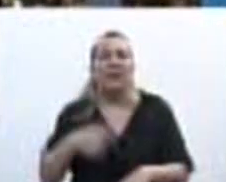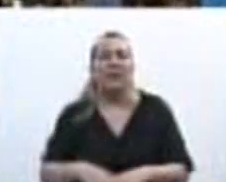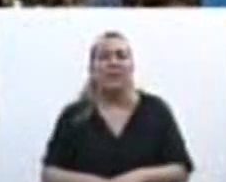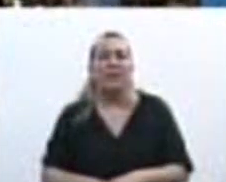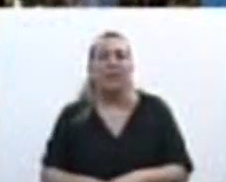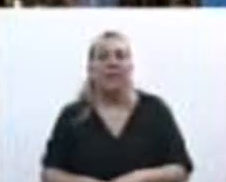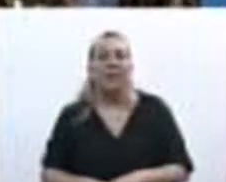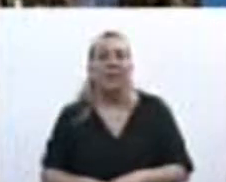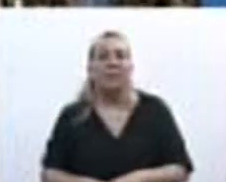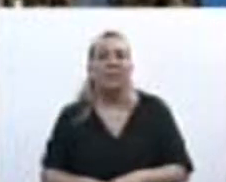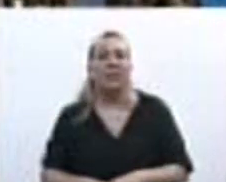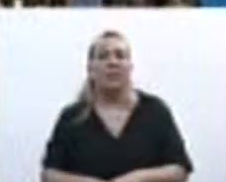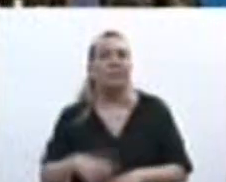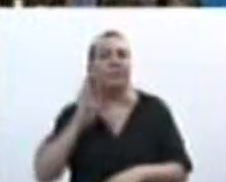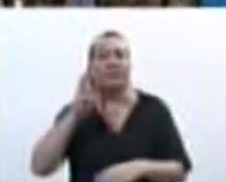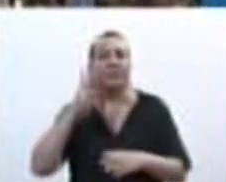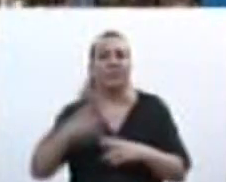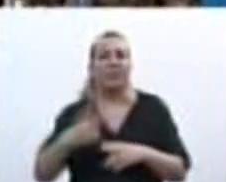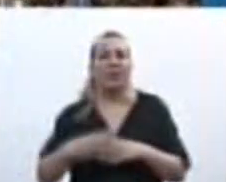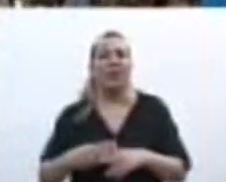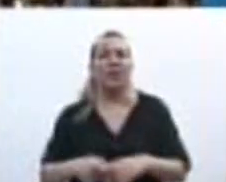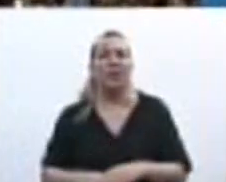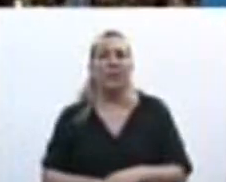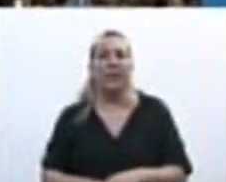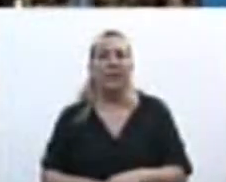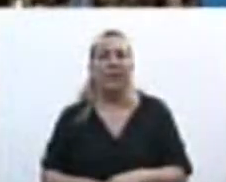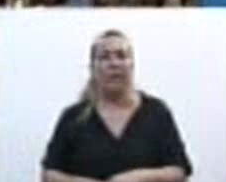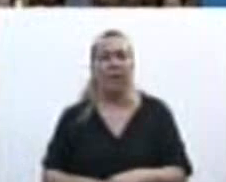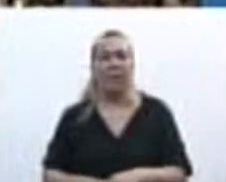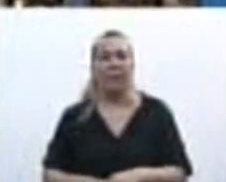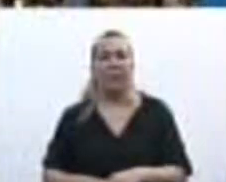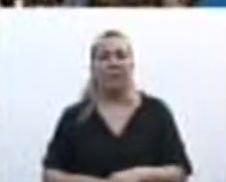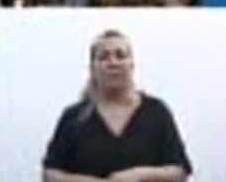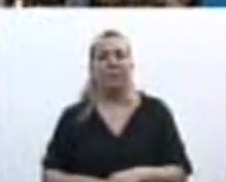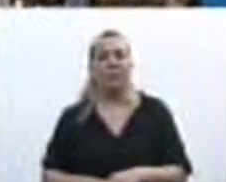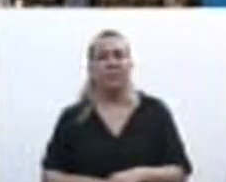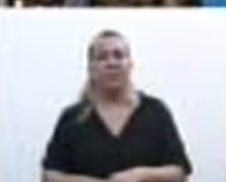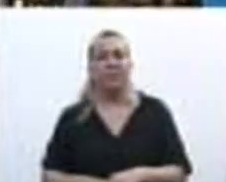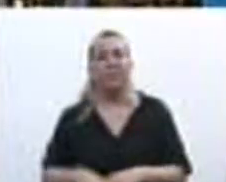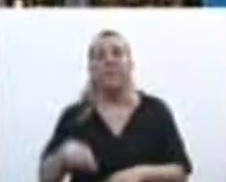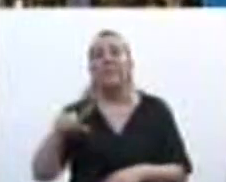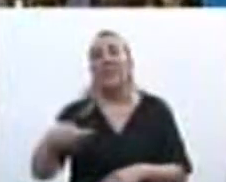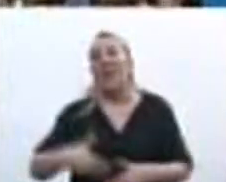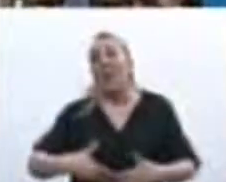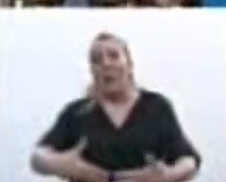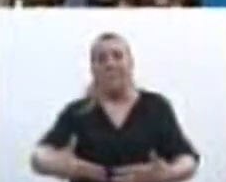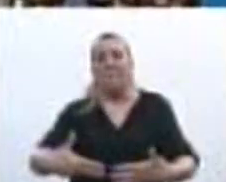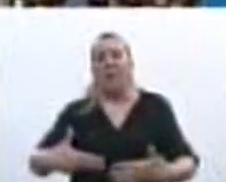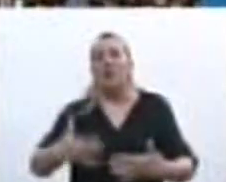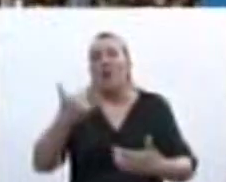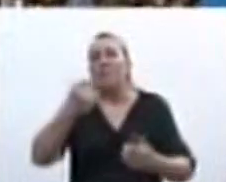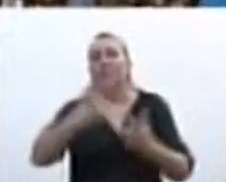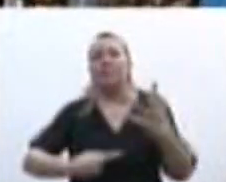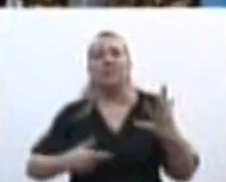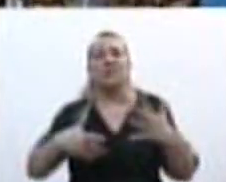tanto esto nos iba a generar a lo largo del embarazo innumerable cantidad de